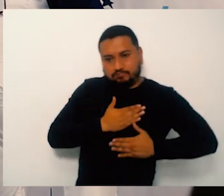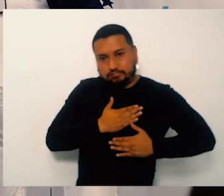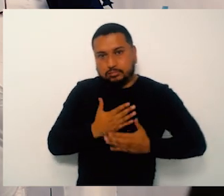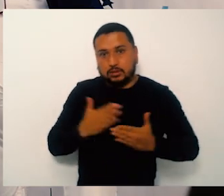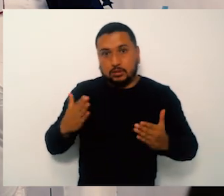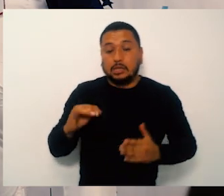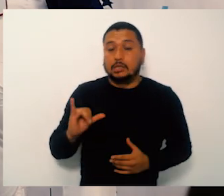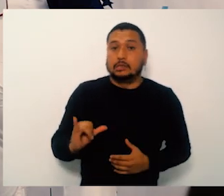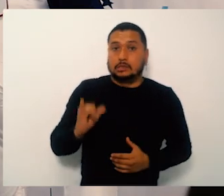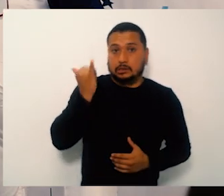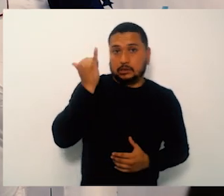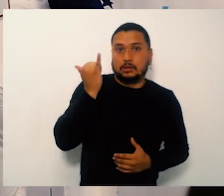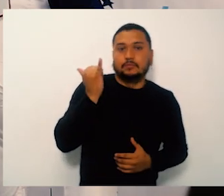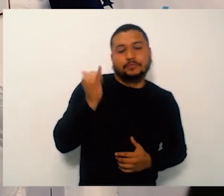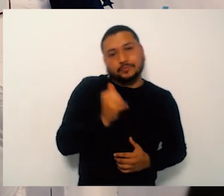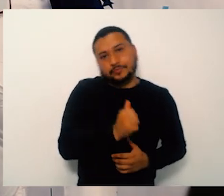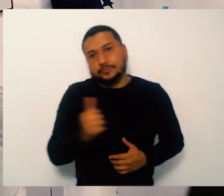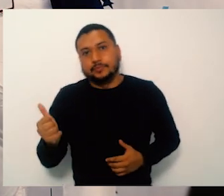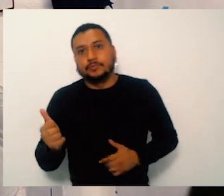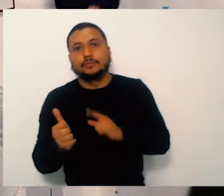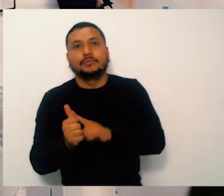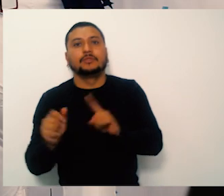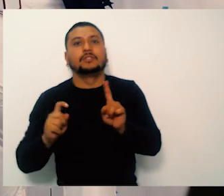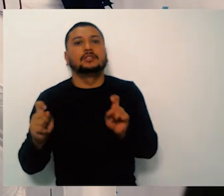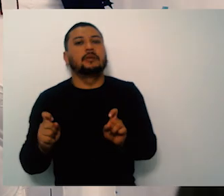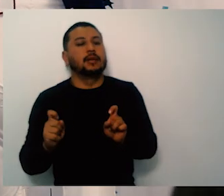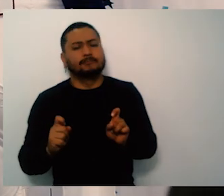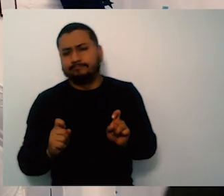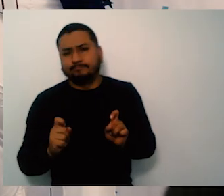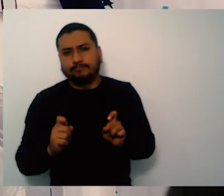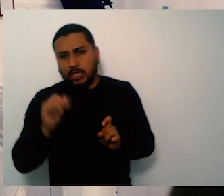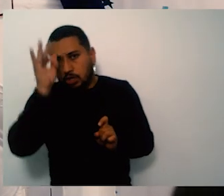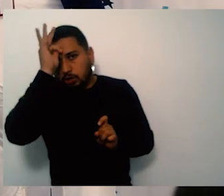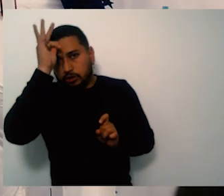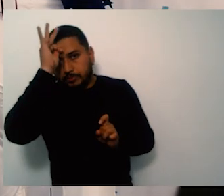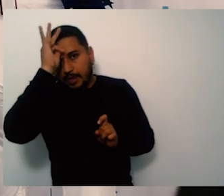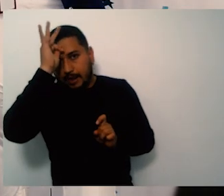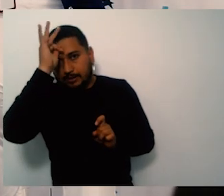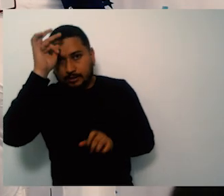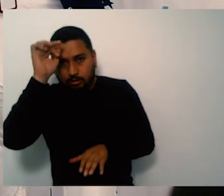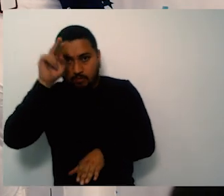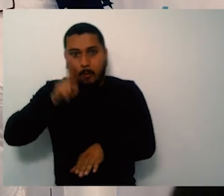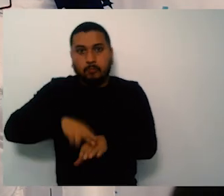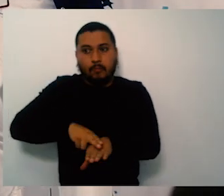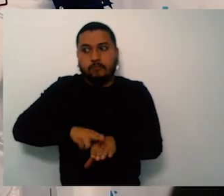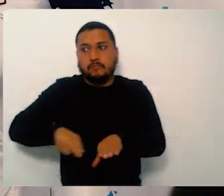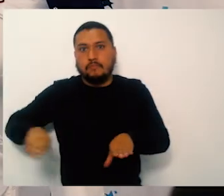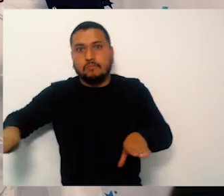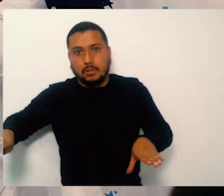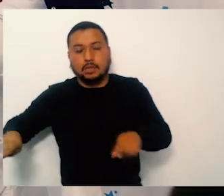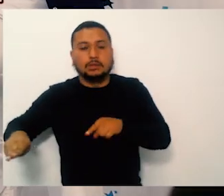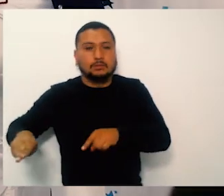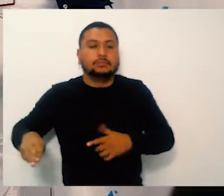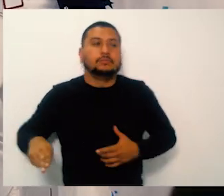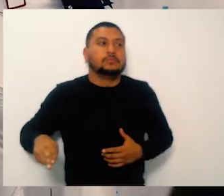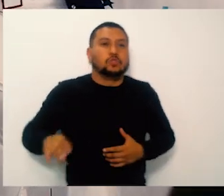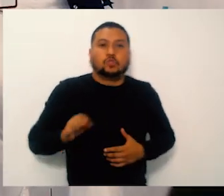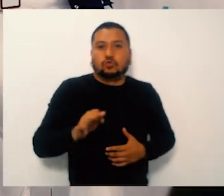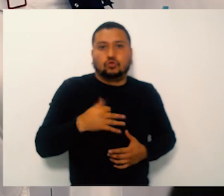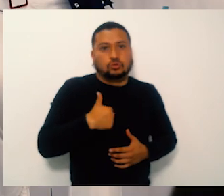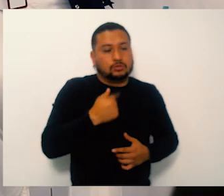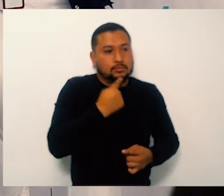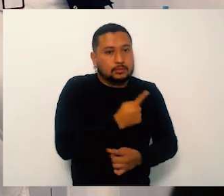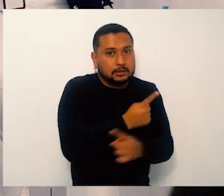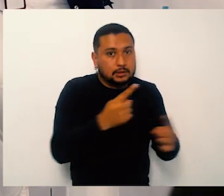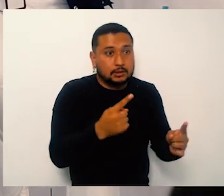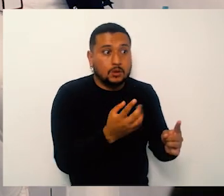está en la etapa más difícil de la vida y es la vulneración de la salud, ¿cierto? Si nosotros estamos enfermos,